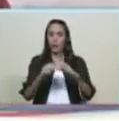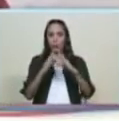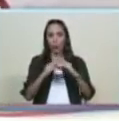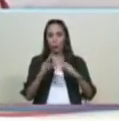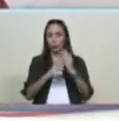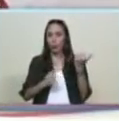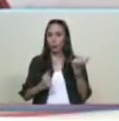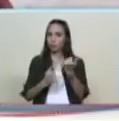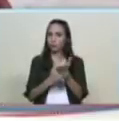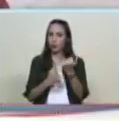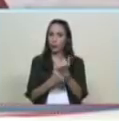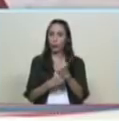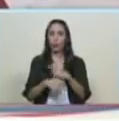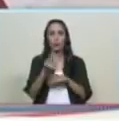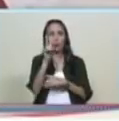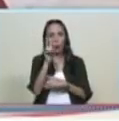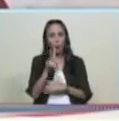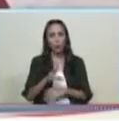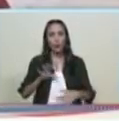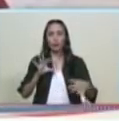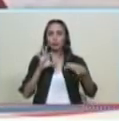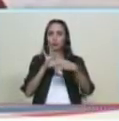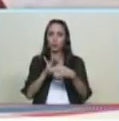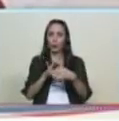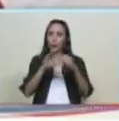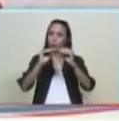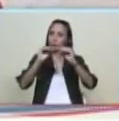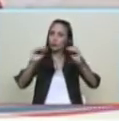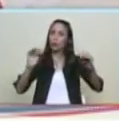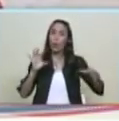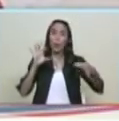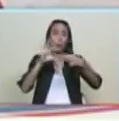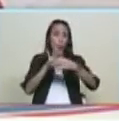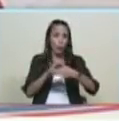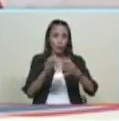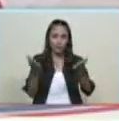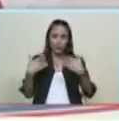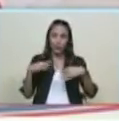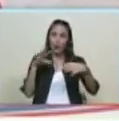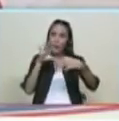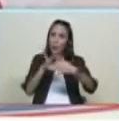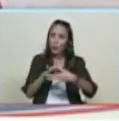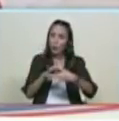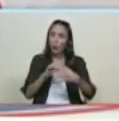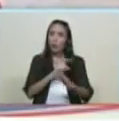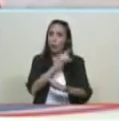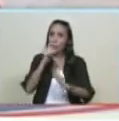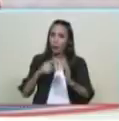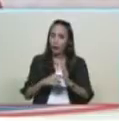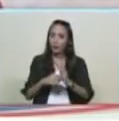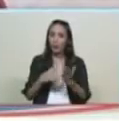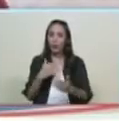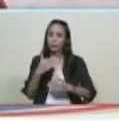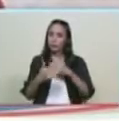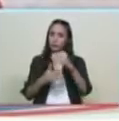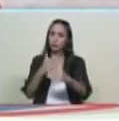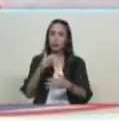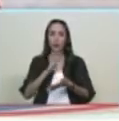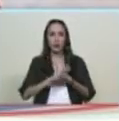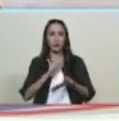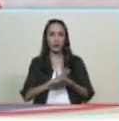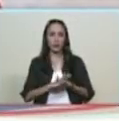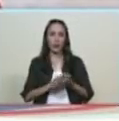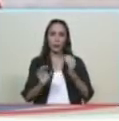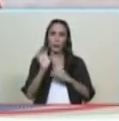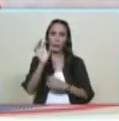aquí vamos cada vez más unidos llamo a la unión de Venezuela llamo a la unión para construir el tiempo de prosperidad